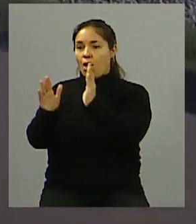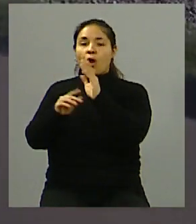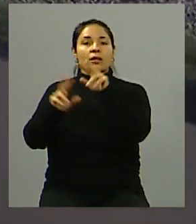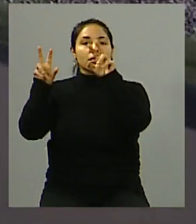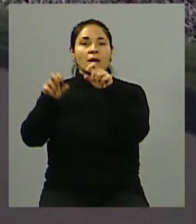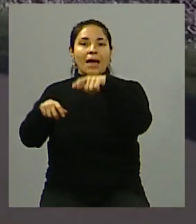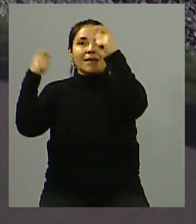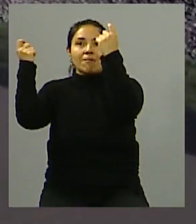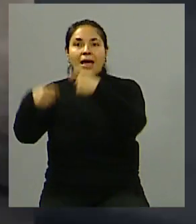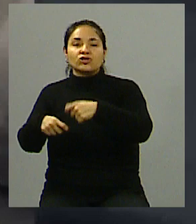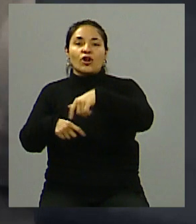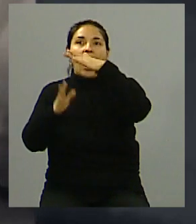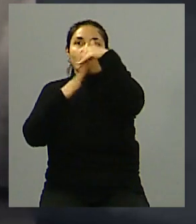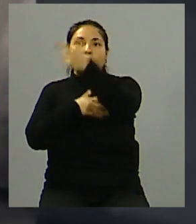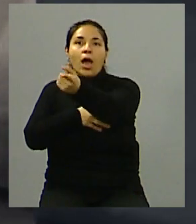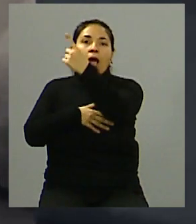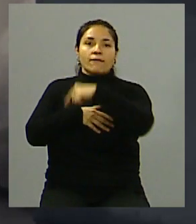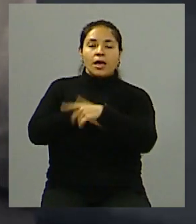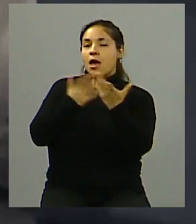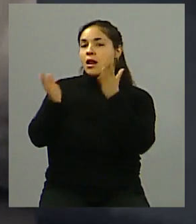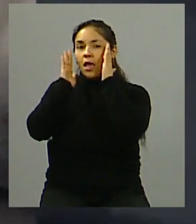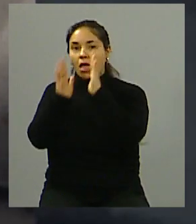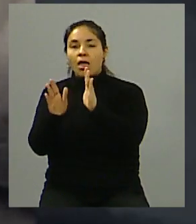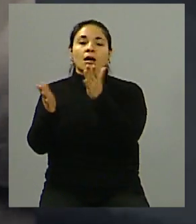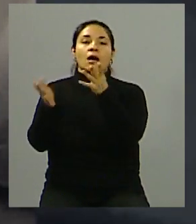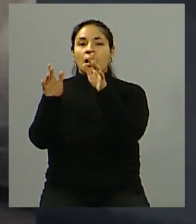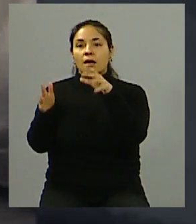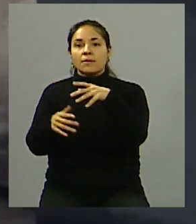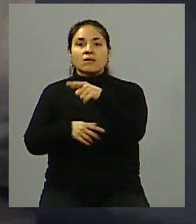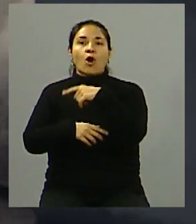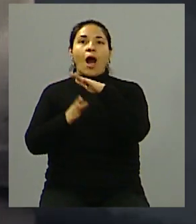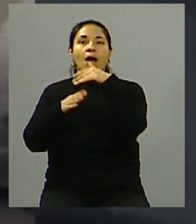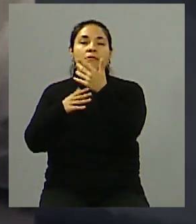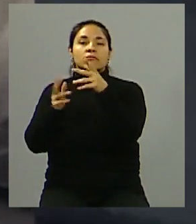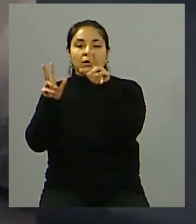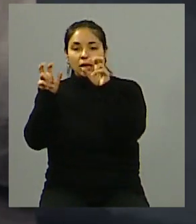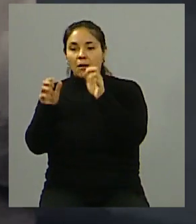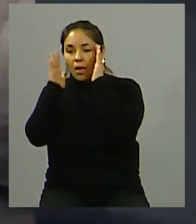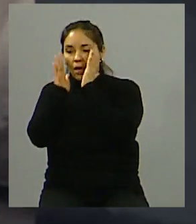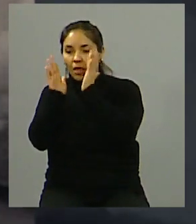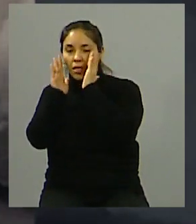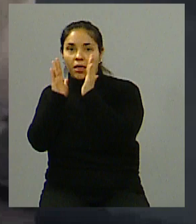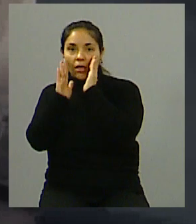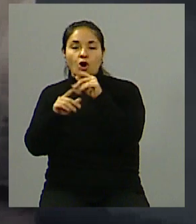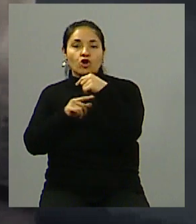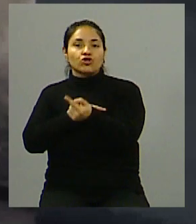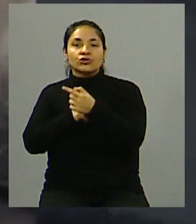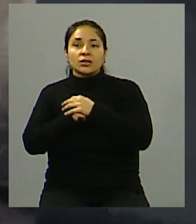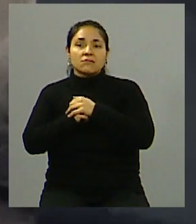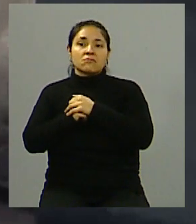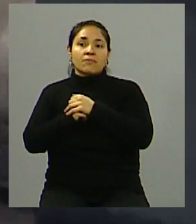captación de inversiones externas y la captación de, bueno, de capital transnacional, que muchas veces hace un uso